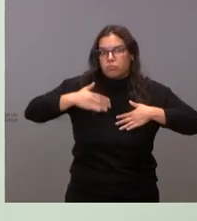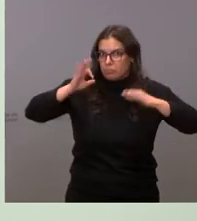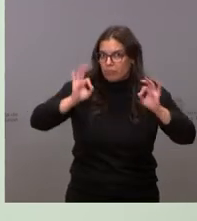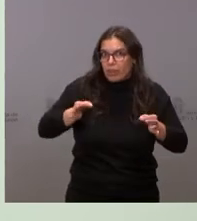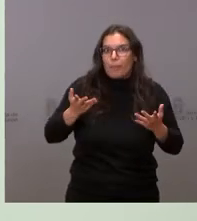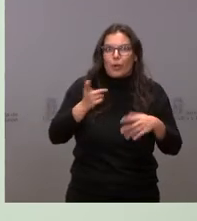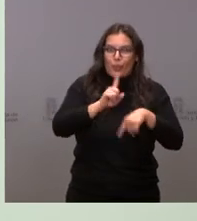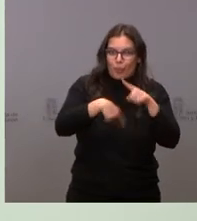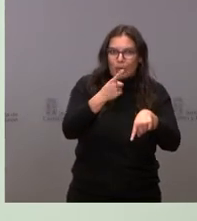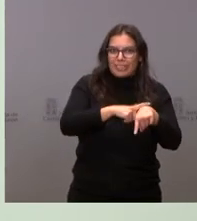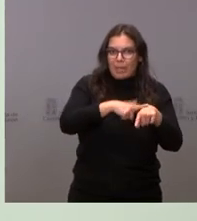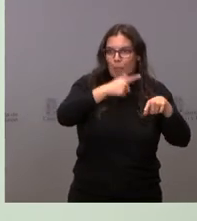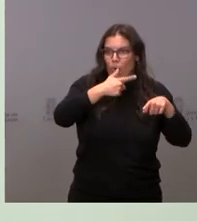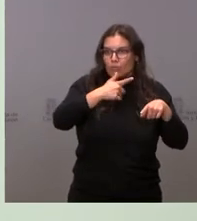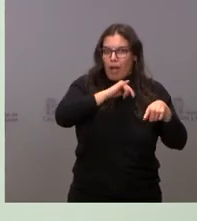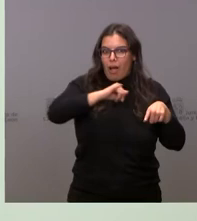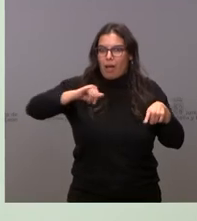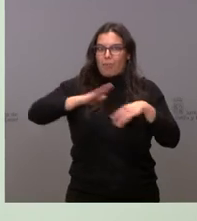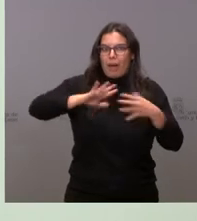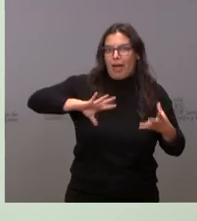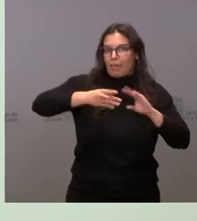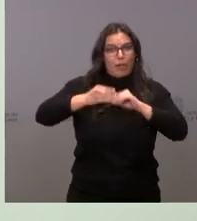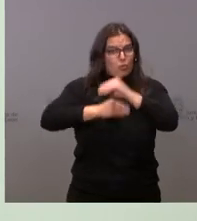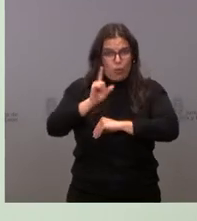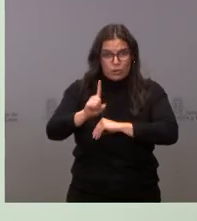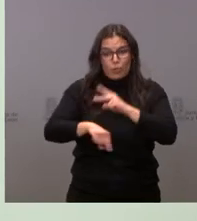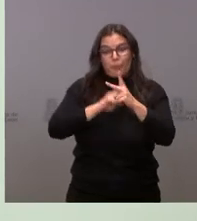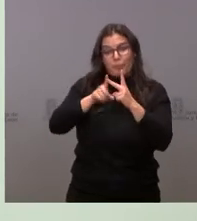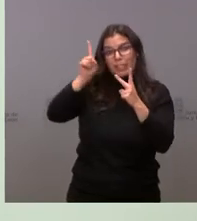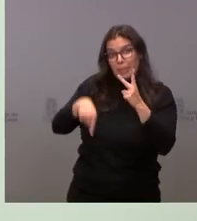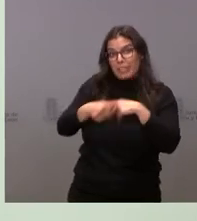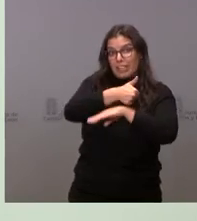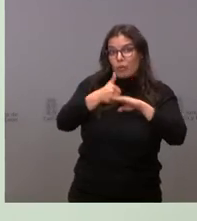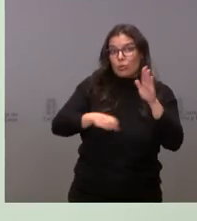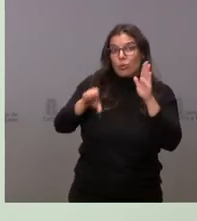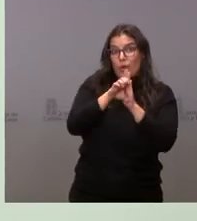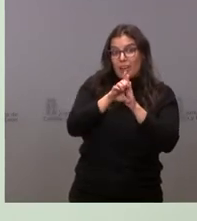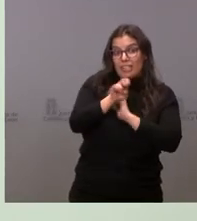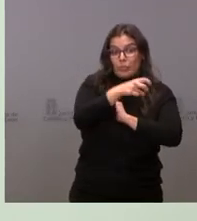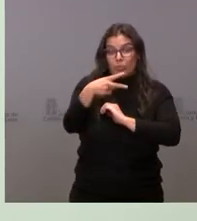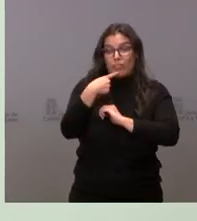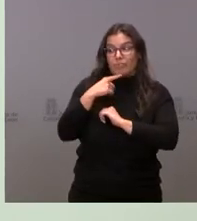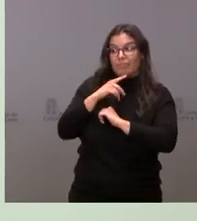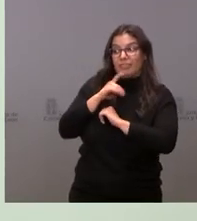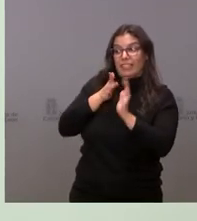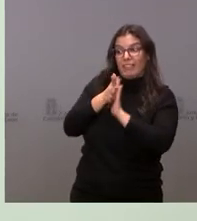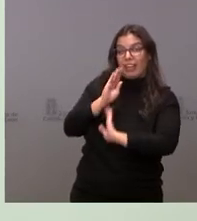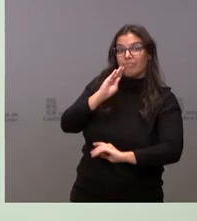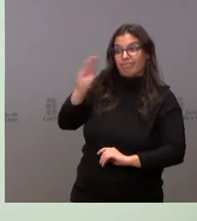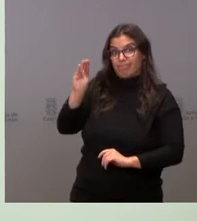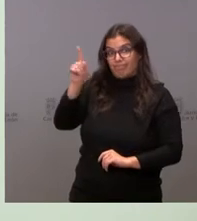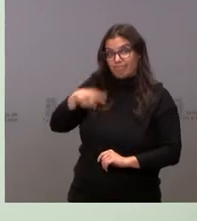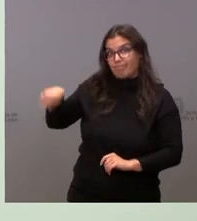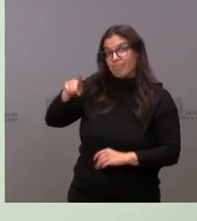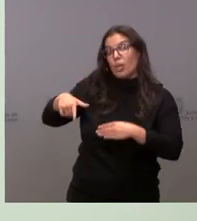pero que ha habido tiempo suficiente para habernos adaptado. Y, por otro lado, lo que el Tribunal Constitucional dice es que el